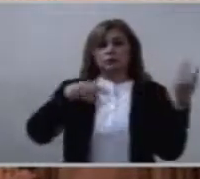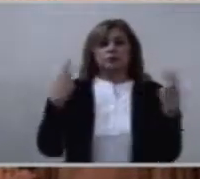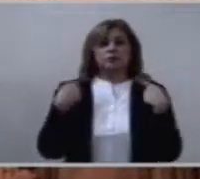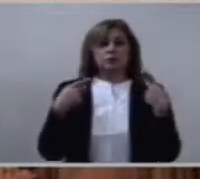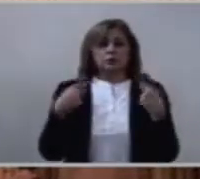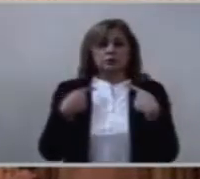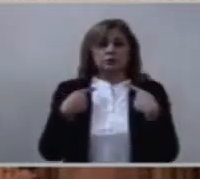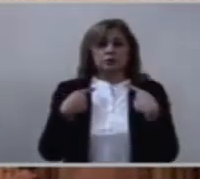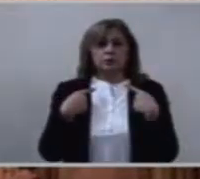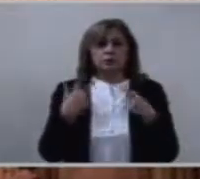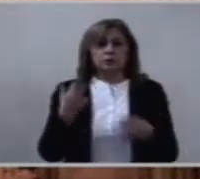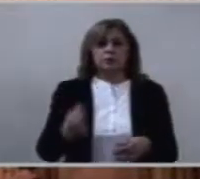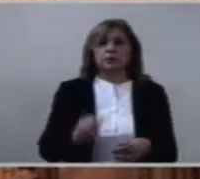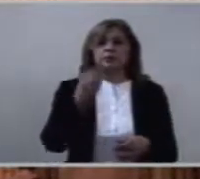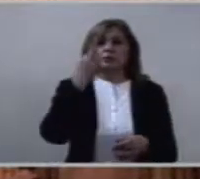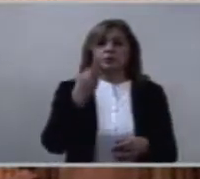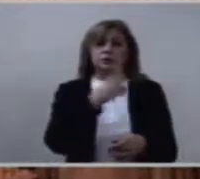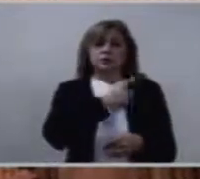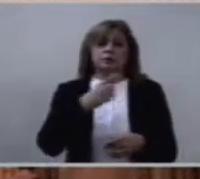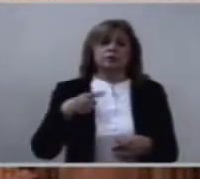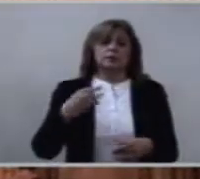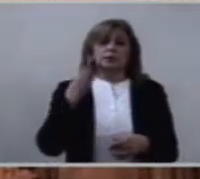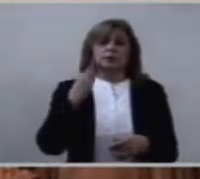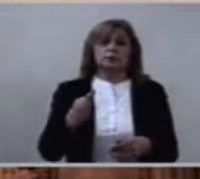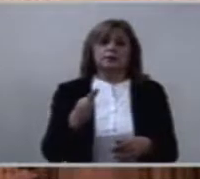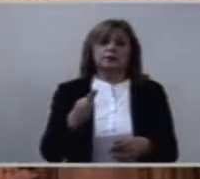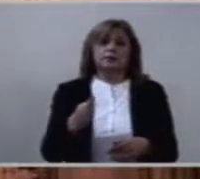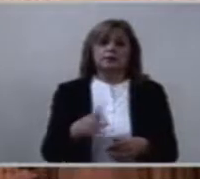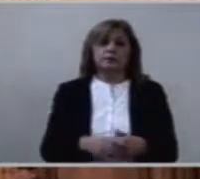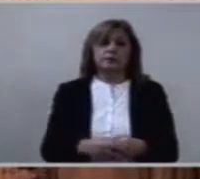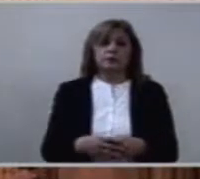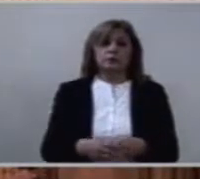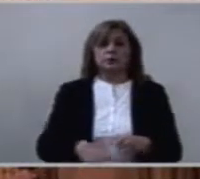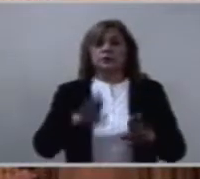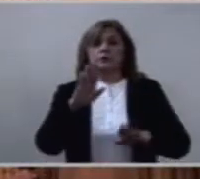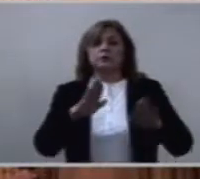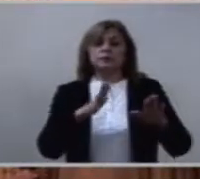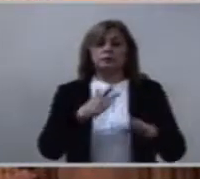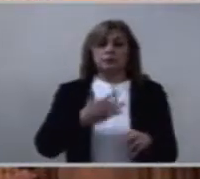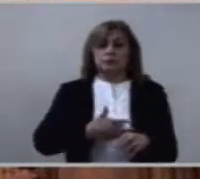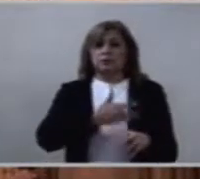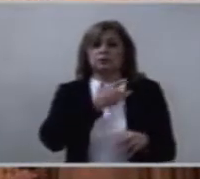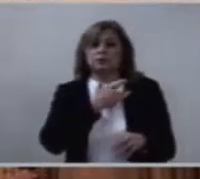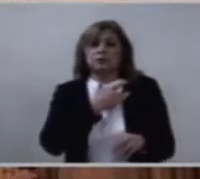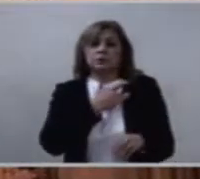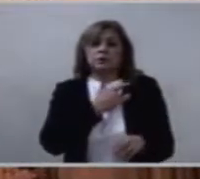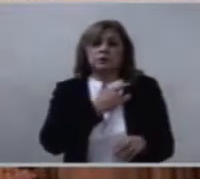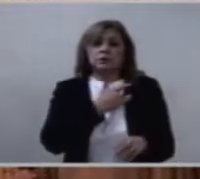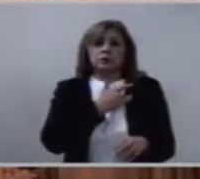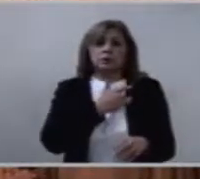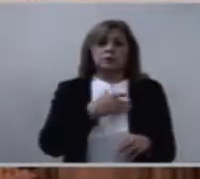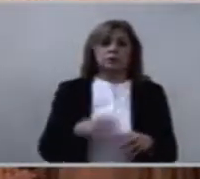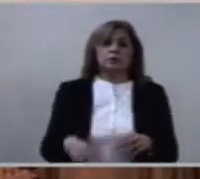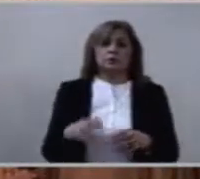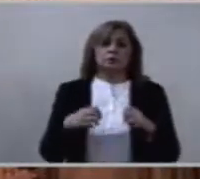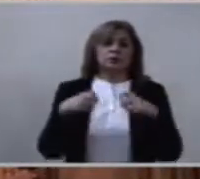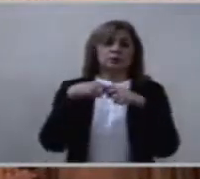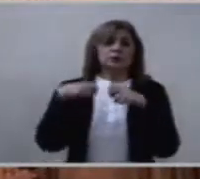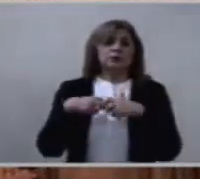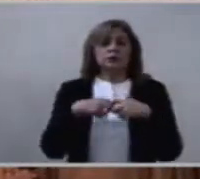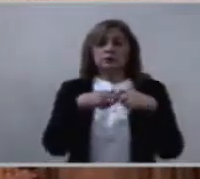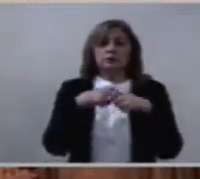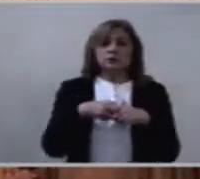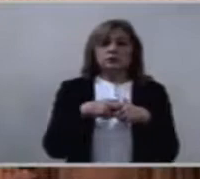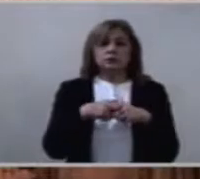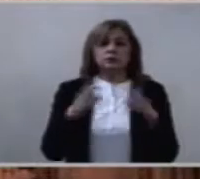a veces salga en nosotros el malestar y la rebeldía. Cuánto bien nos